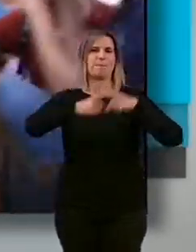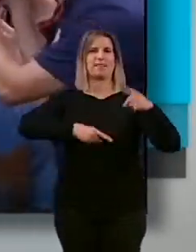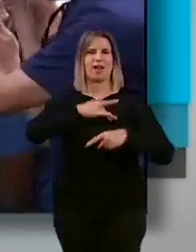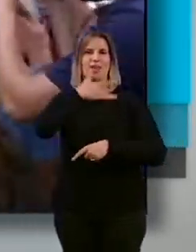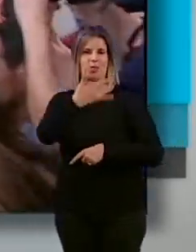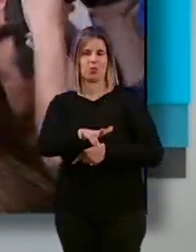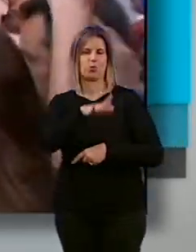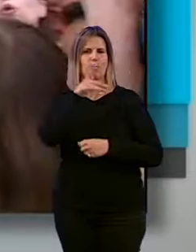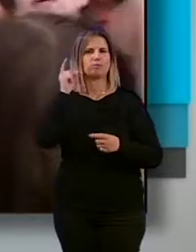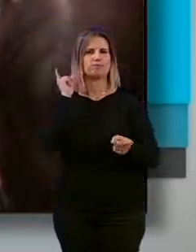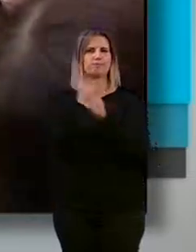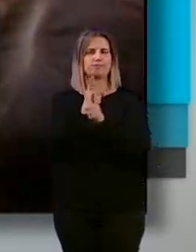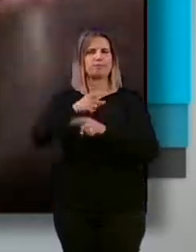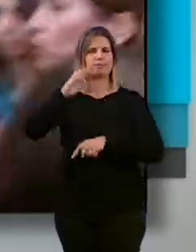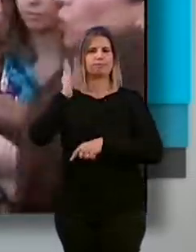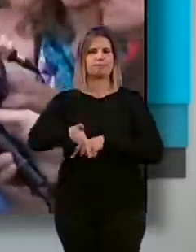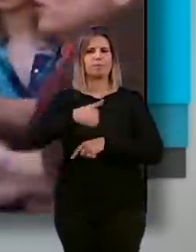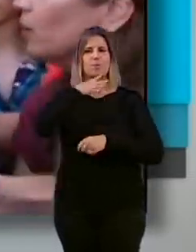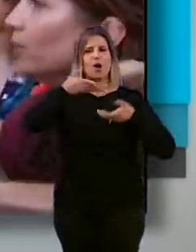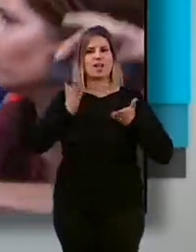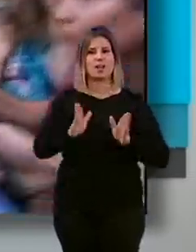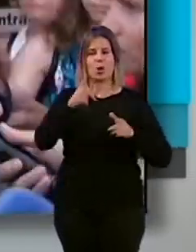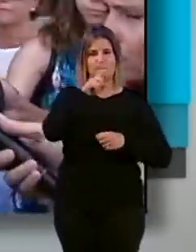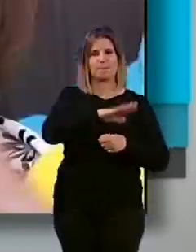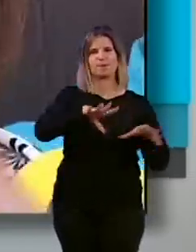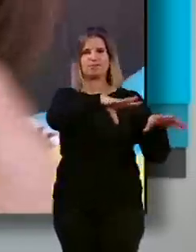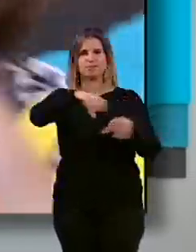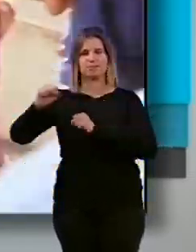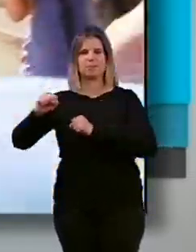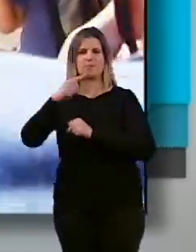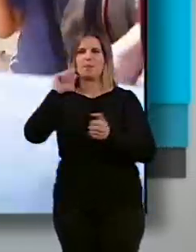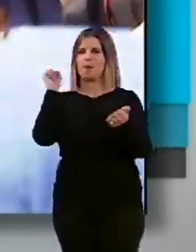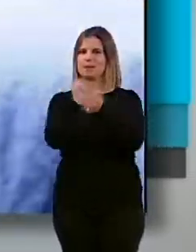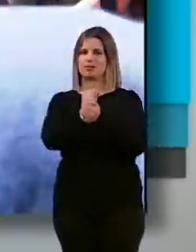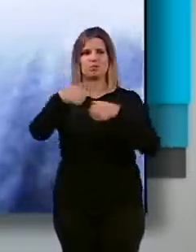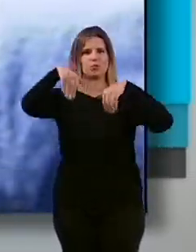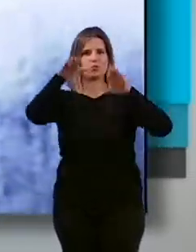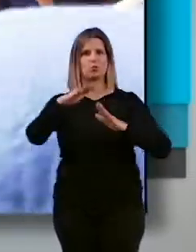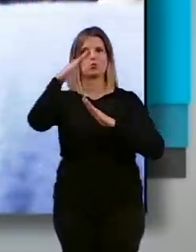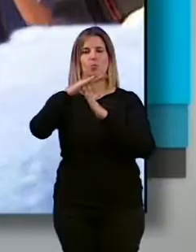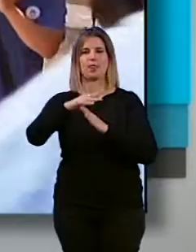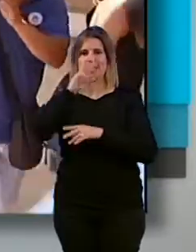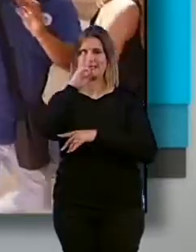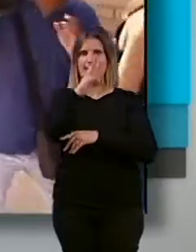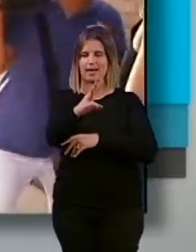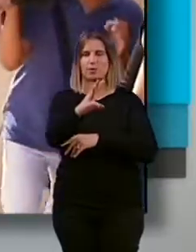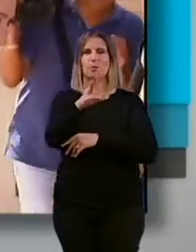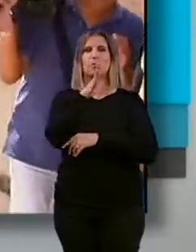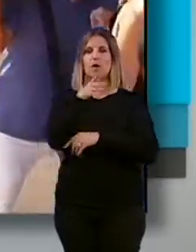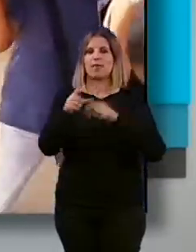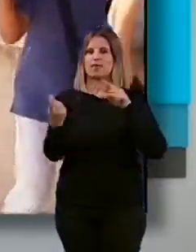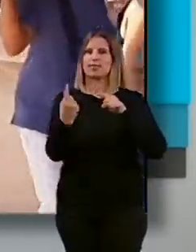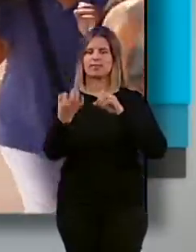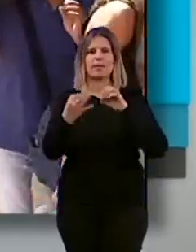condenada por la sustracción de sus dos hijos menores y ha acordado suspender la pena de prisión impuesta por un plazo de tres años, condicionado a que